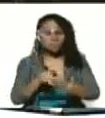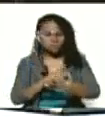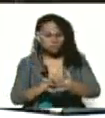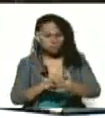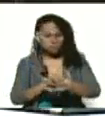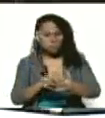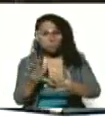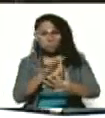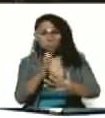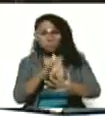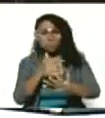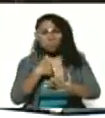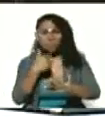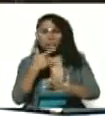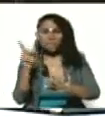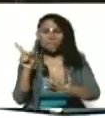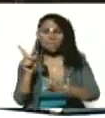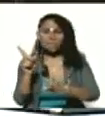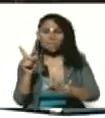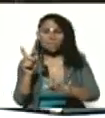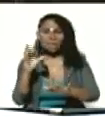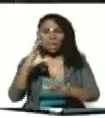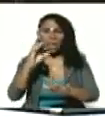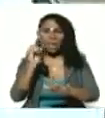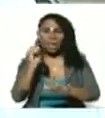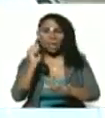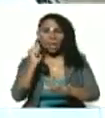Carmen Teresa, Meléndez Rivas,